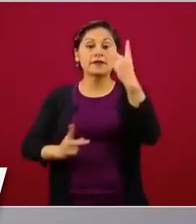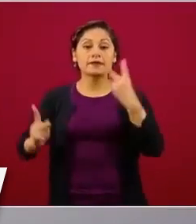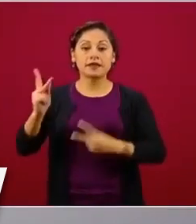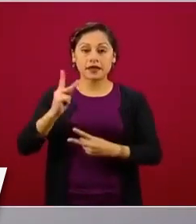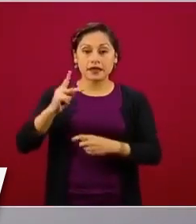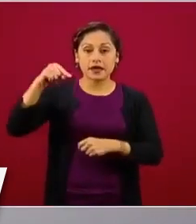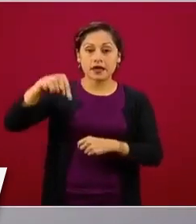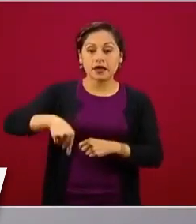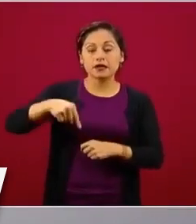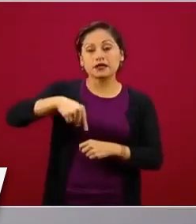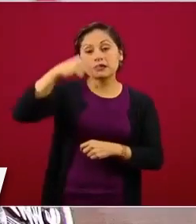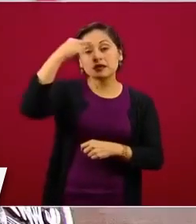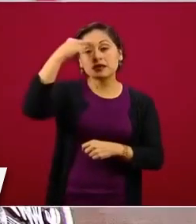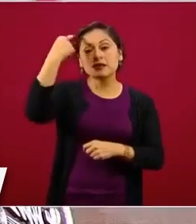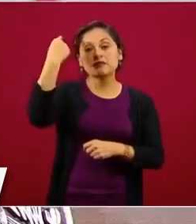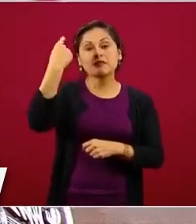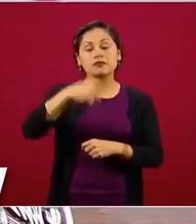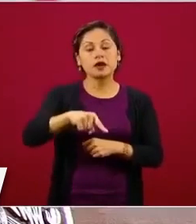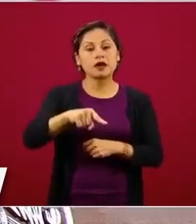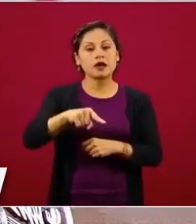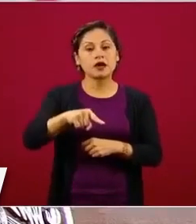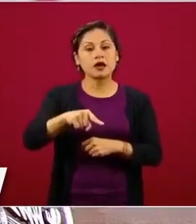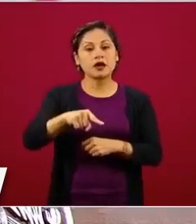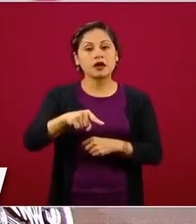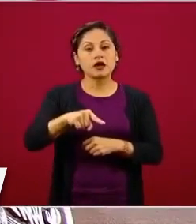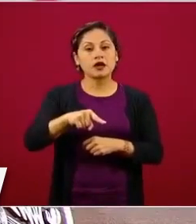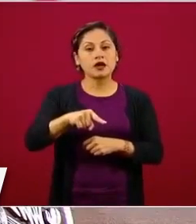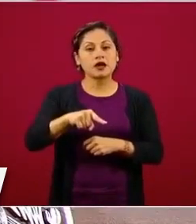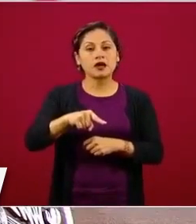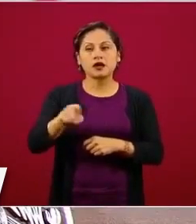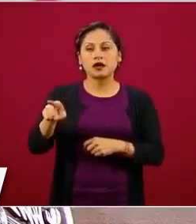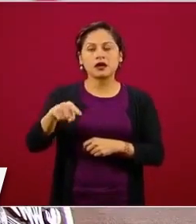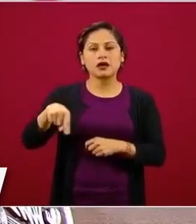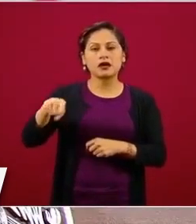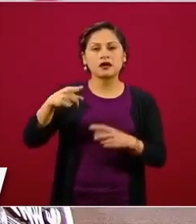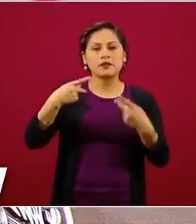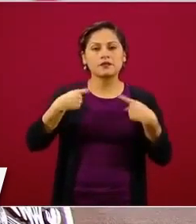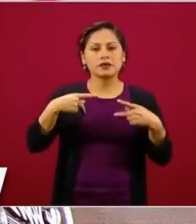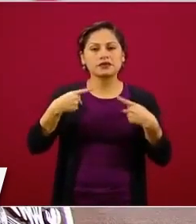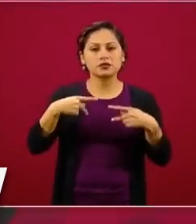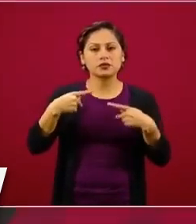para apoyar a la gente.